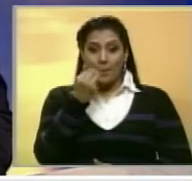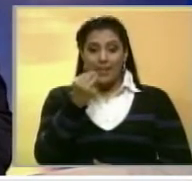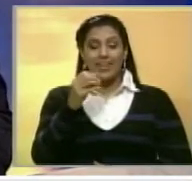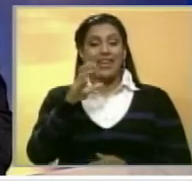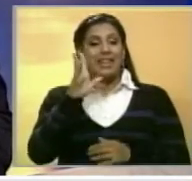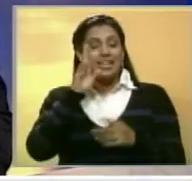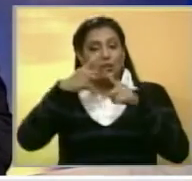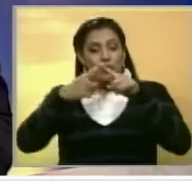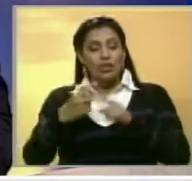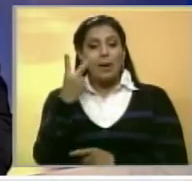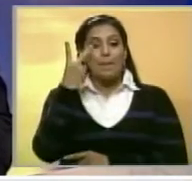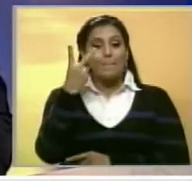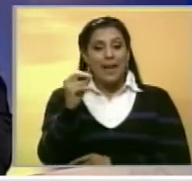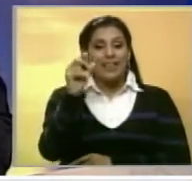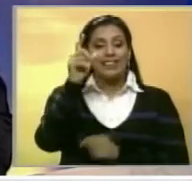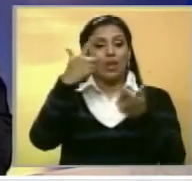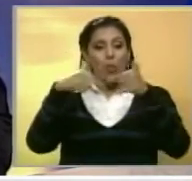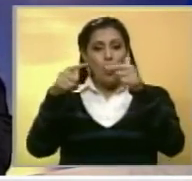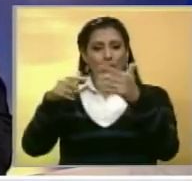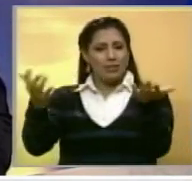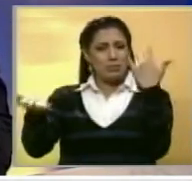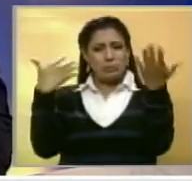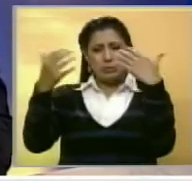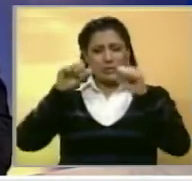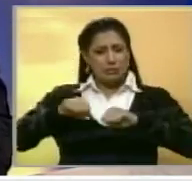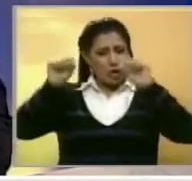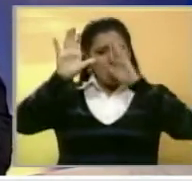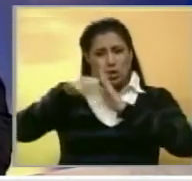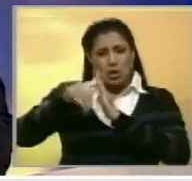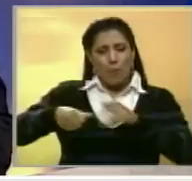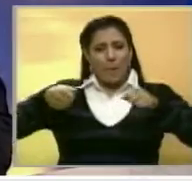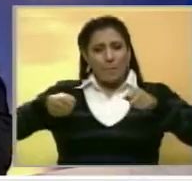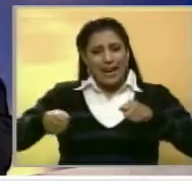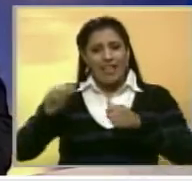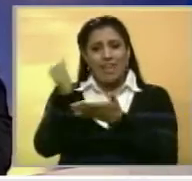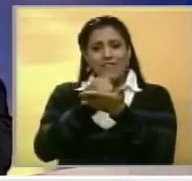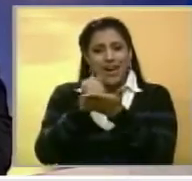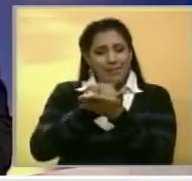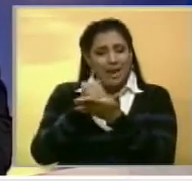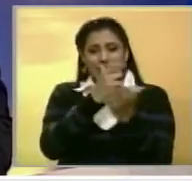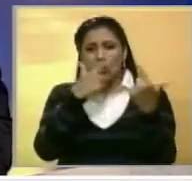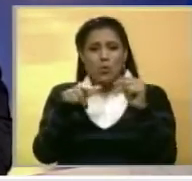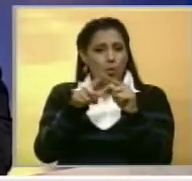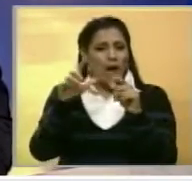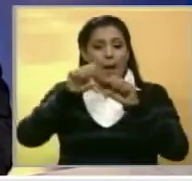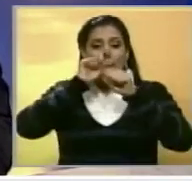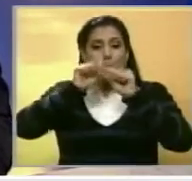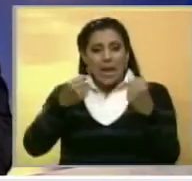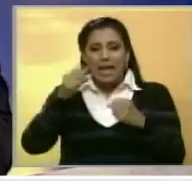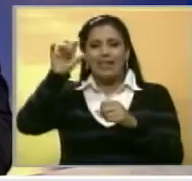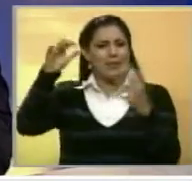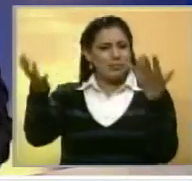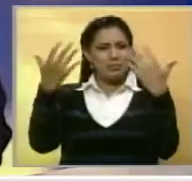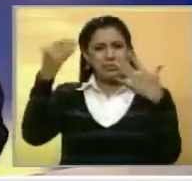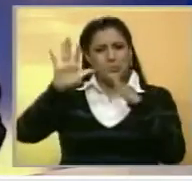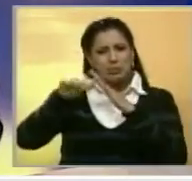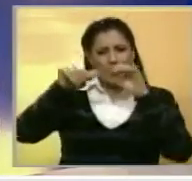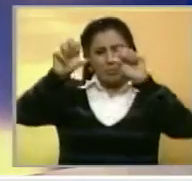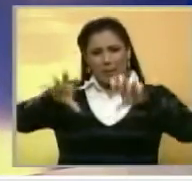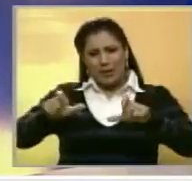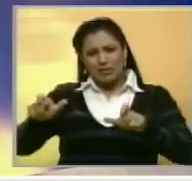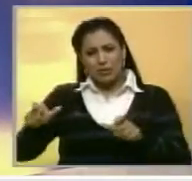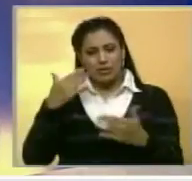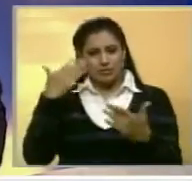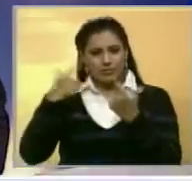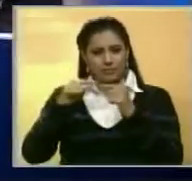dejando un registro de 20 establecimientos saqueados como supermercados, farmacias, bodegones y panaderías. Joaquín Natalí Ceballos, se tira el